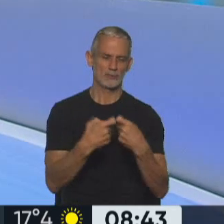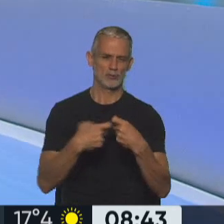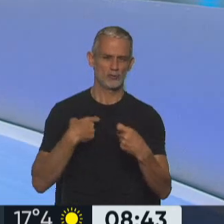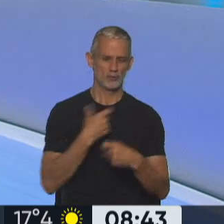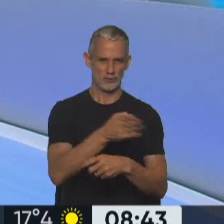Gracias, Vero.